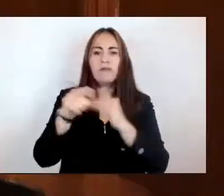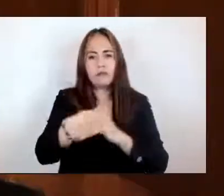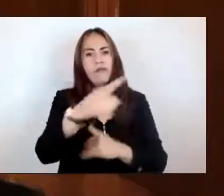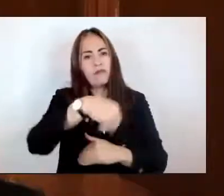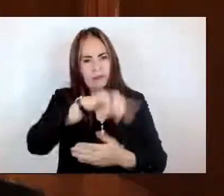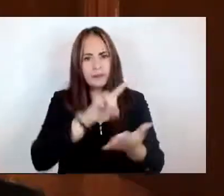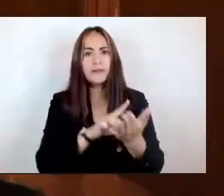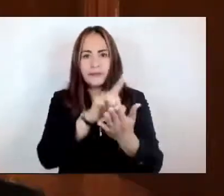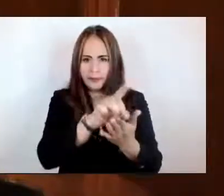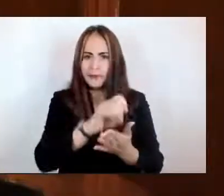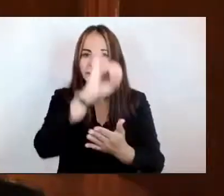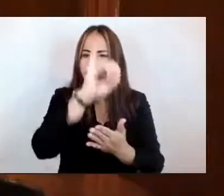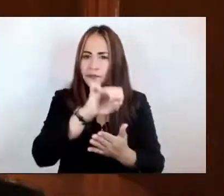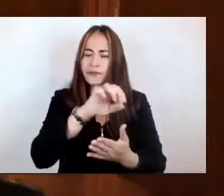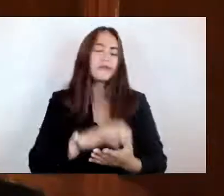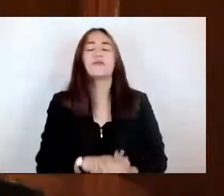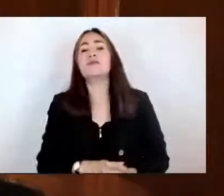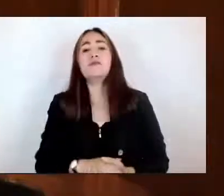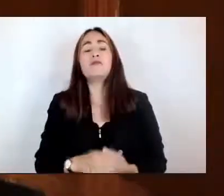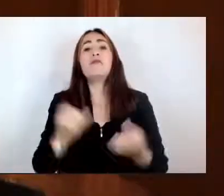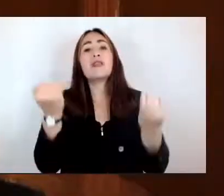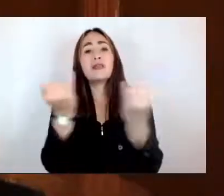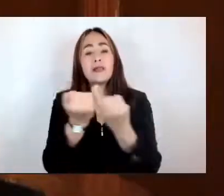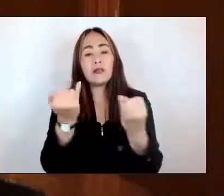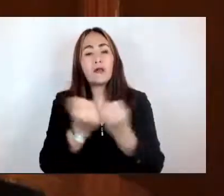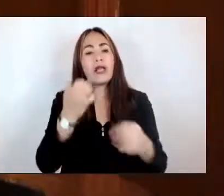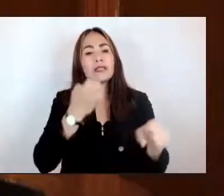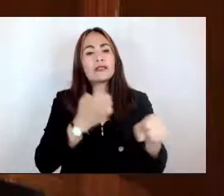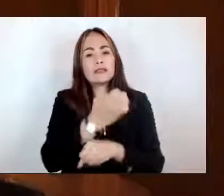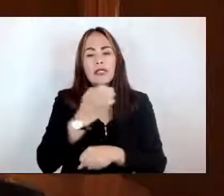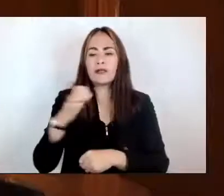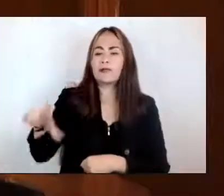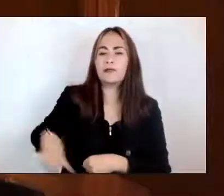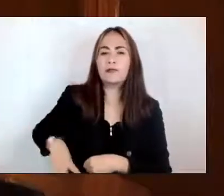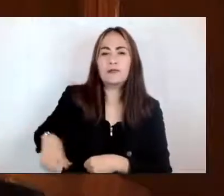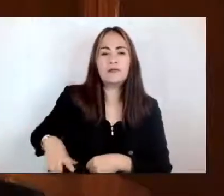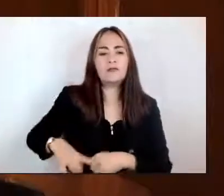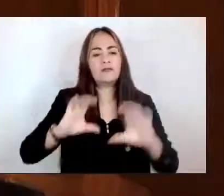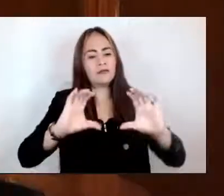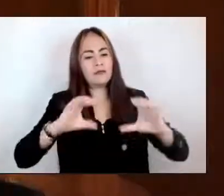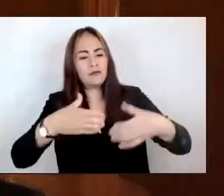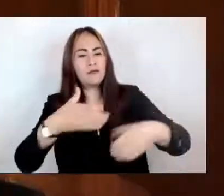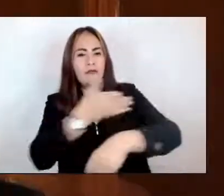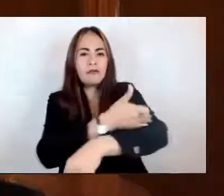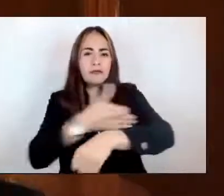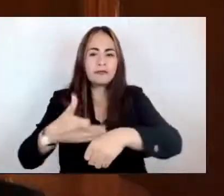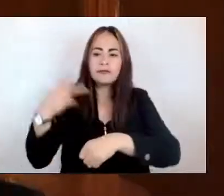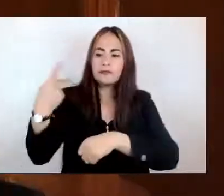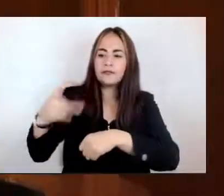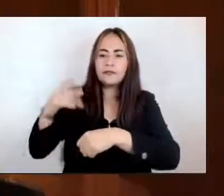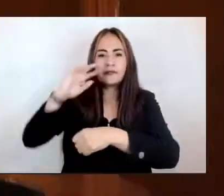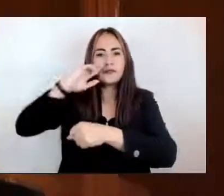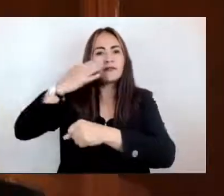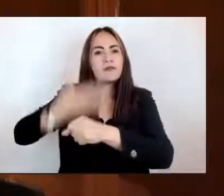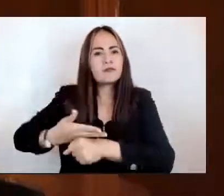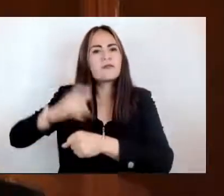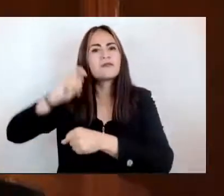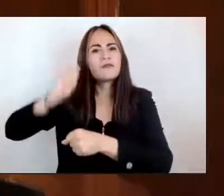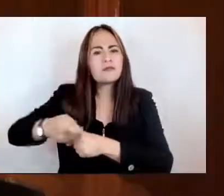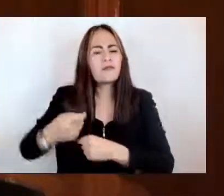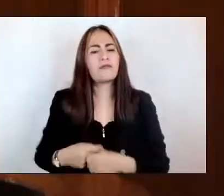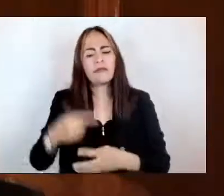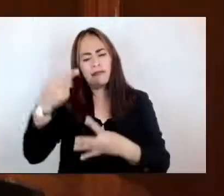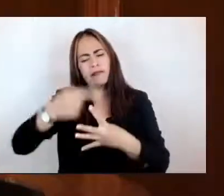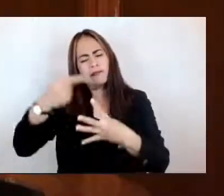consagra igualmente la obligación del Estado, la comunidad y las familias de asegurar que todas las medidas,